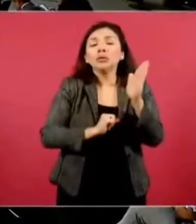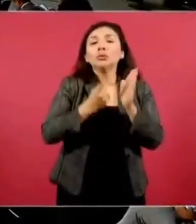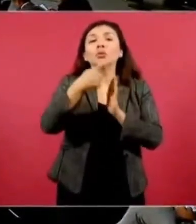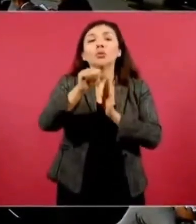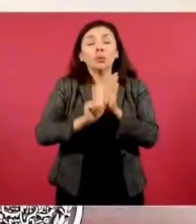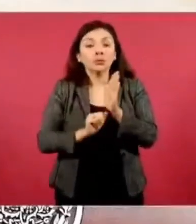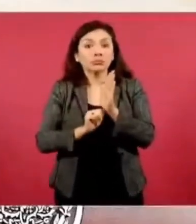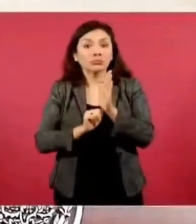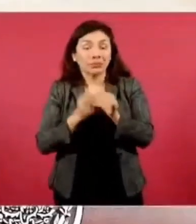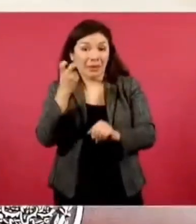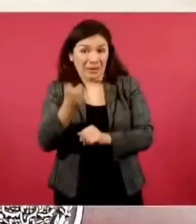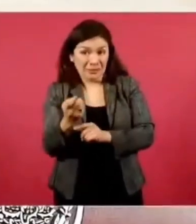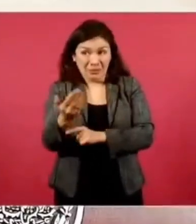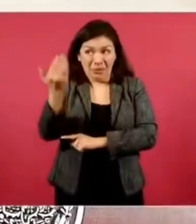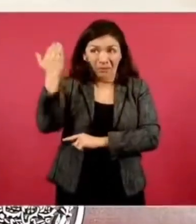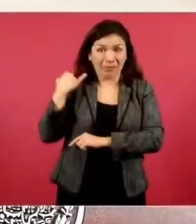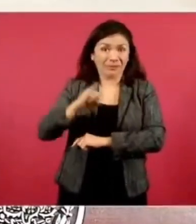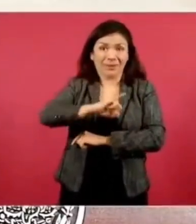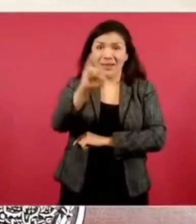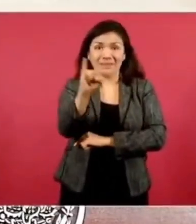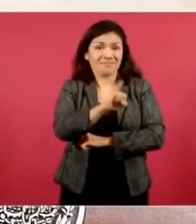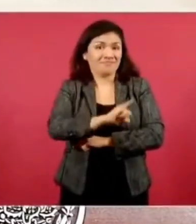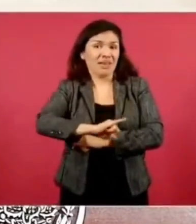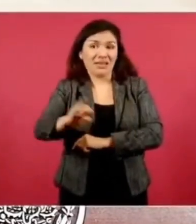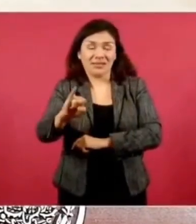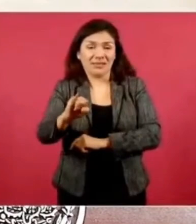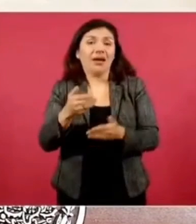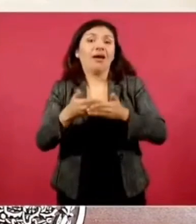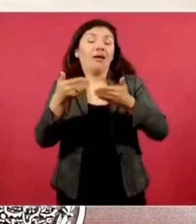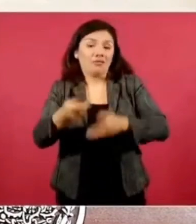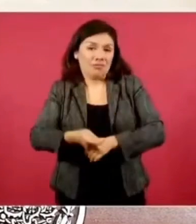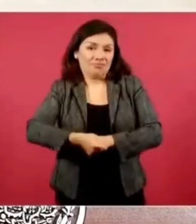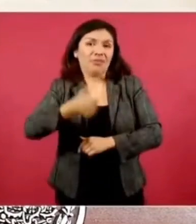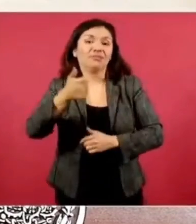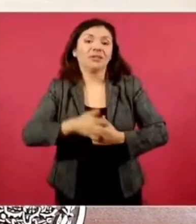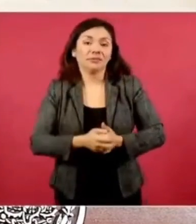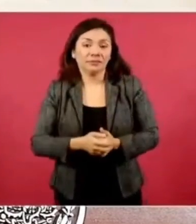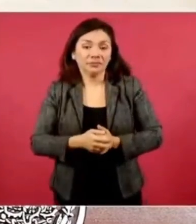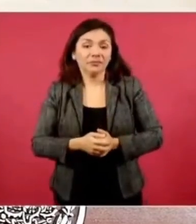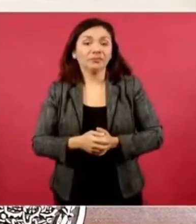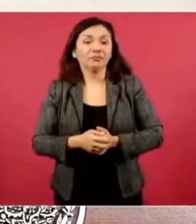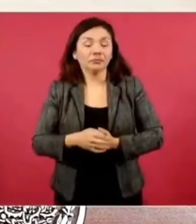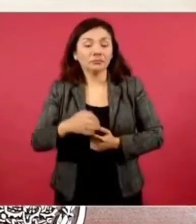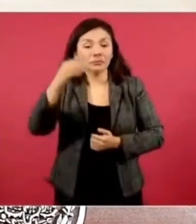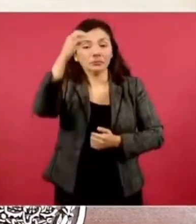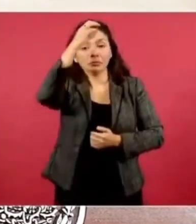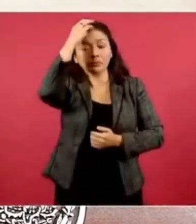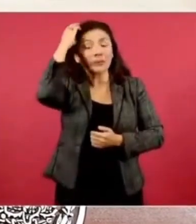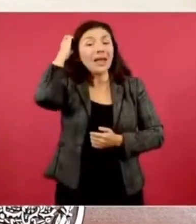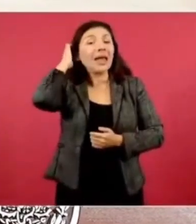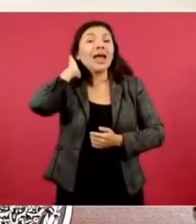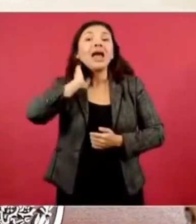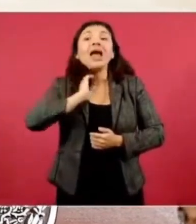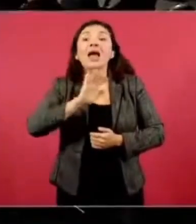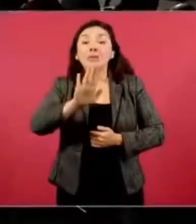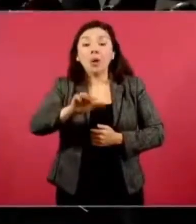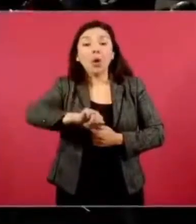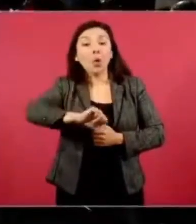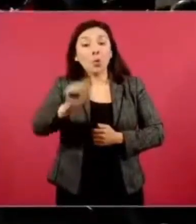Eso nunca había sucedido. Y si vamos al nivel